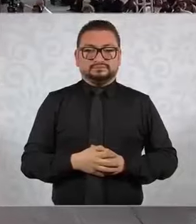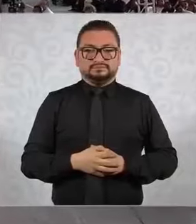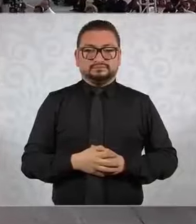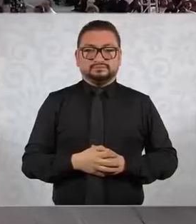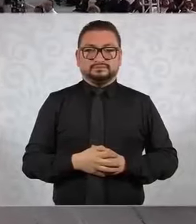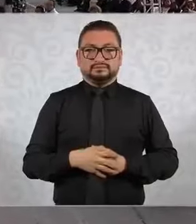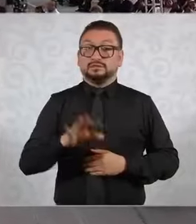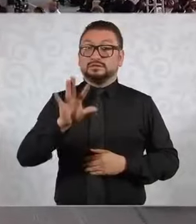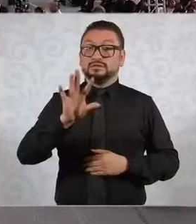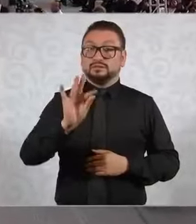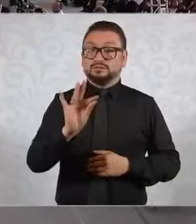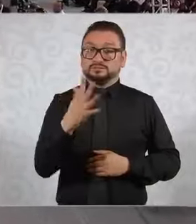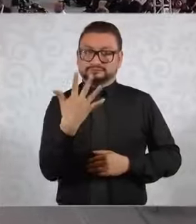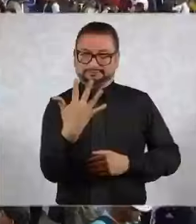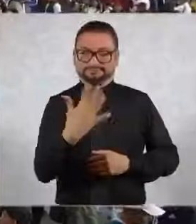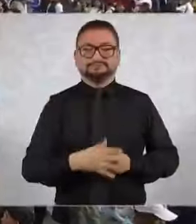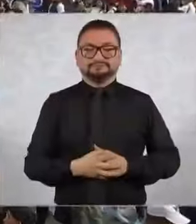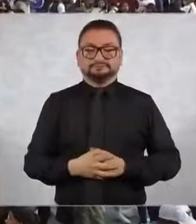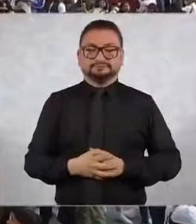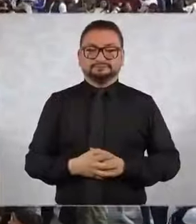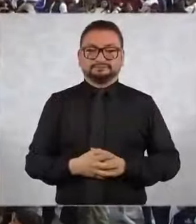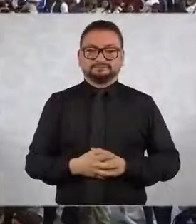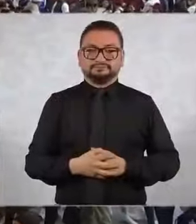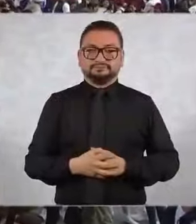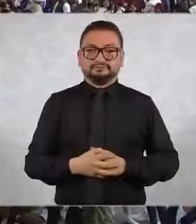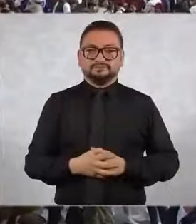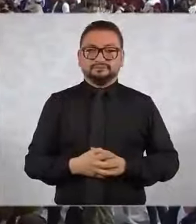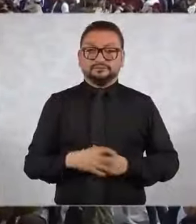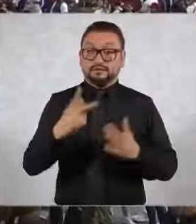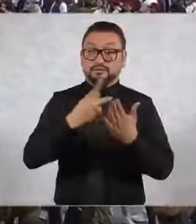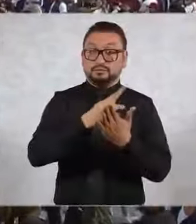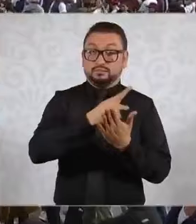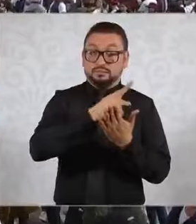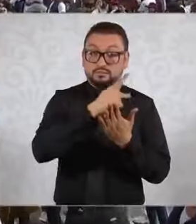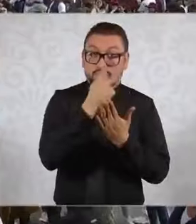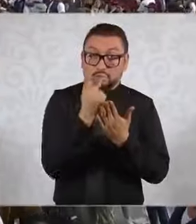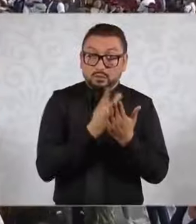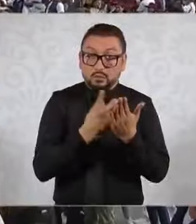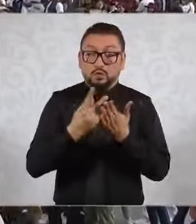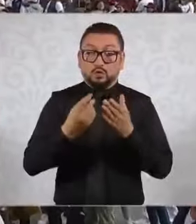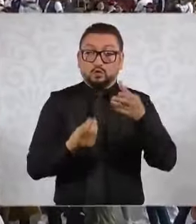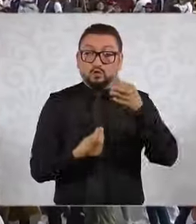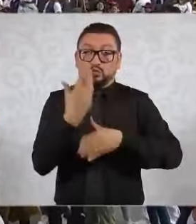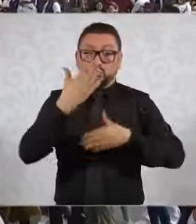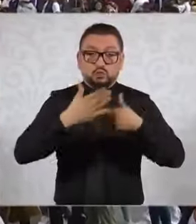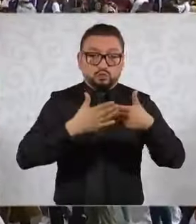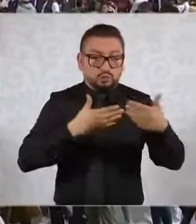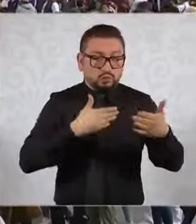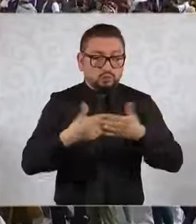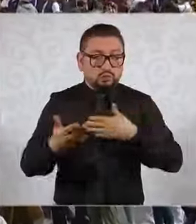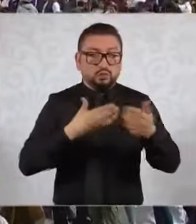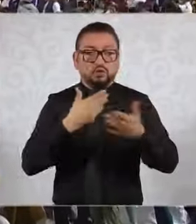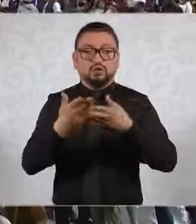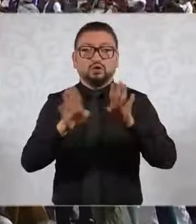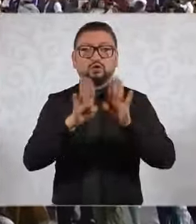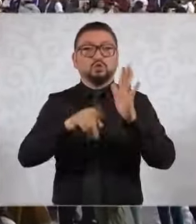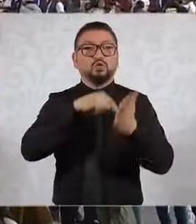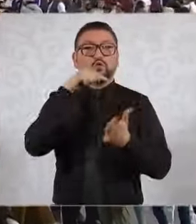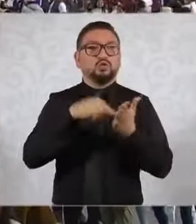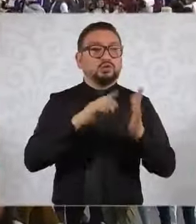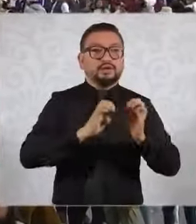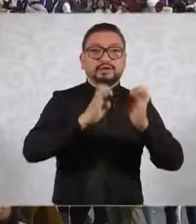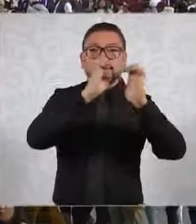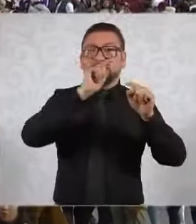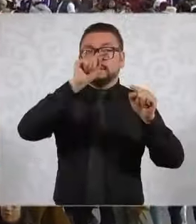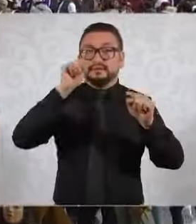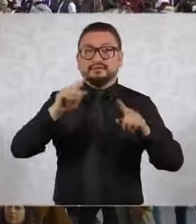45. Seguirá el programa de modernización de la infraestructura y